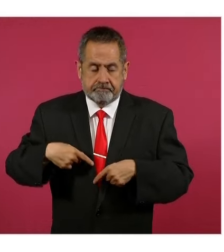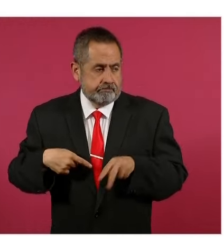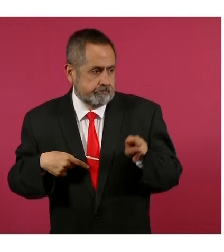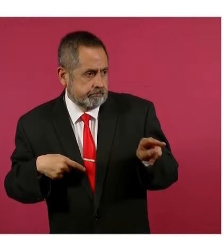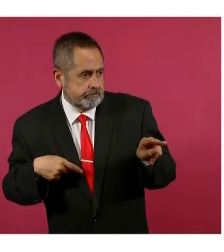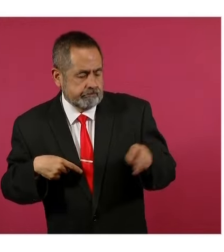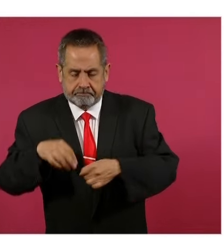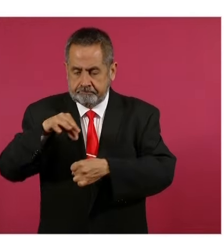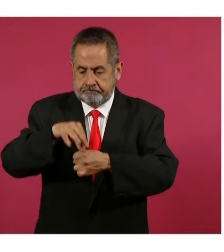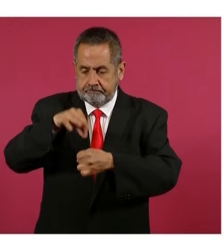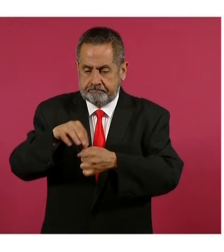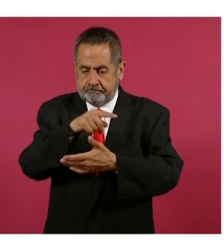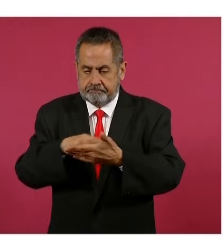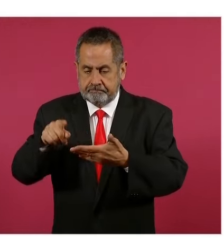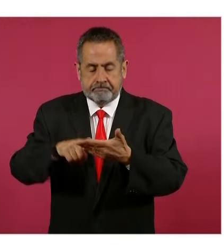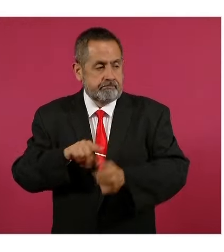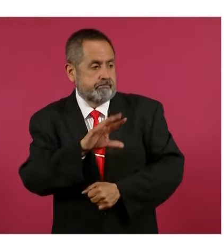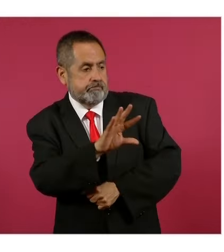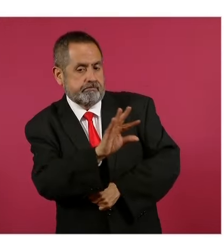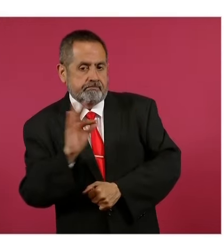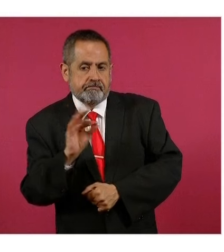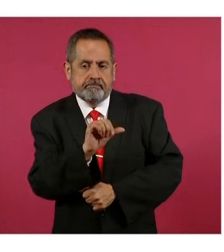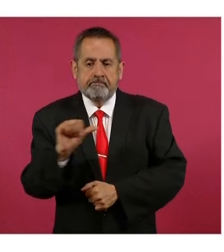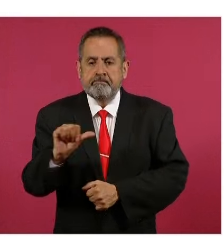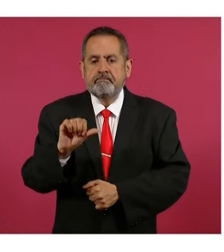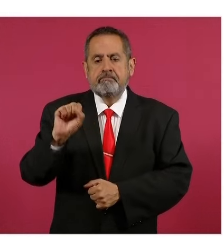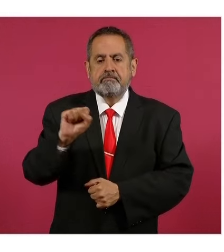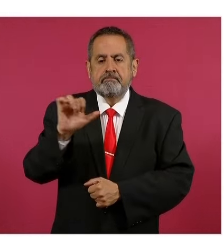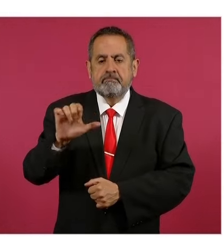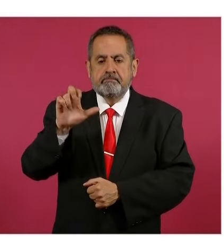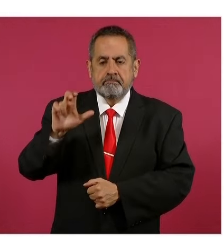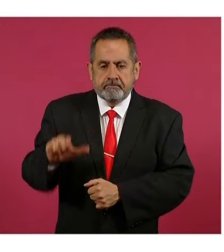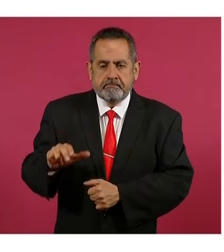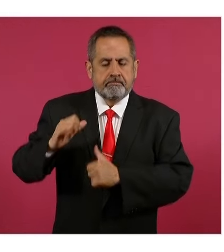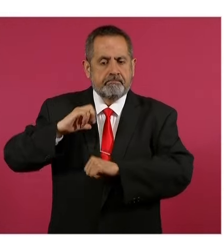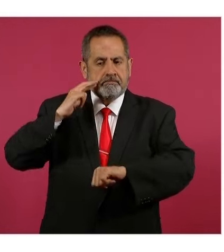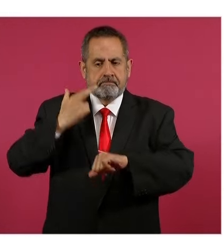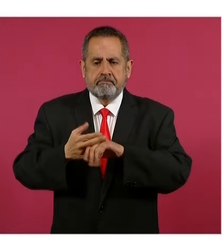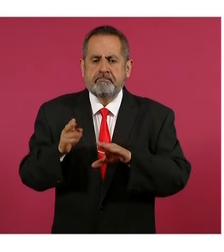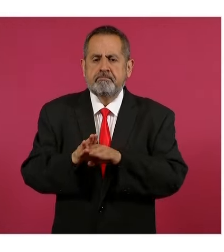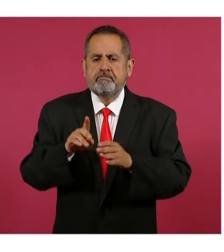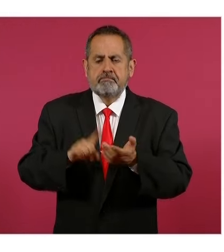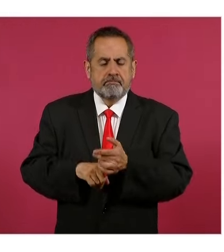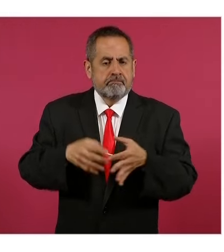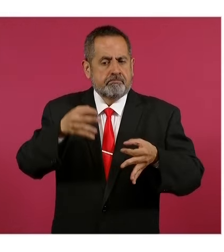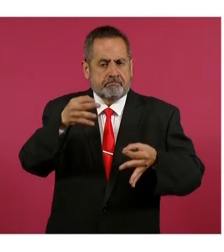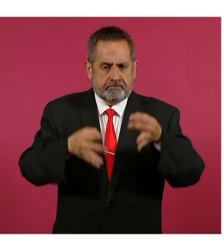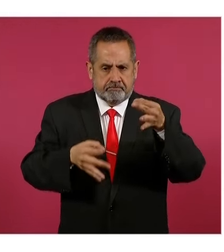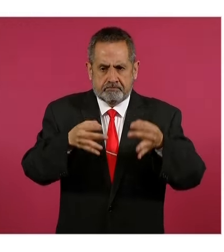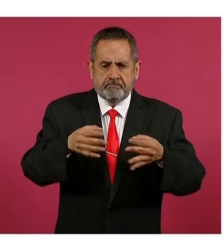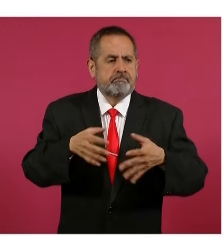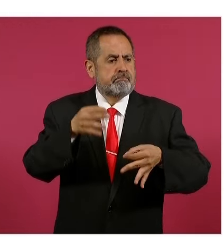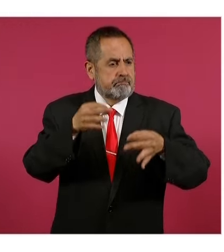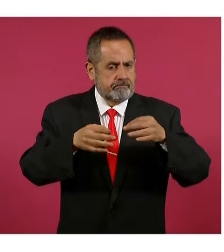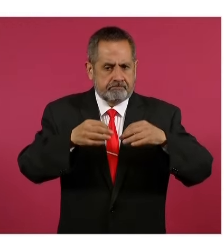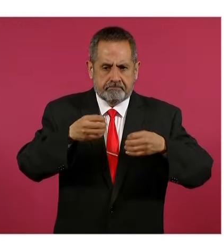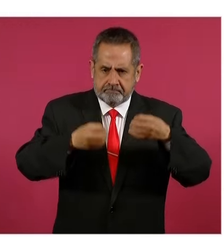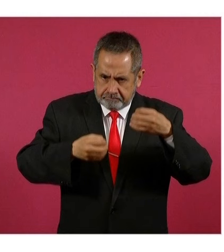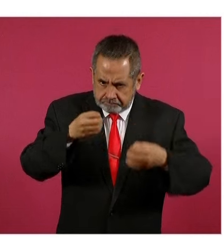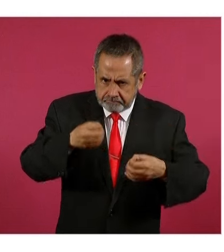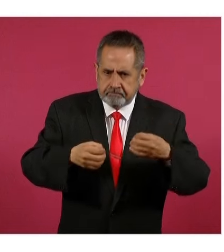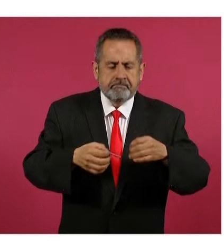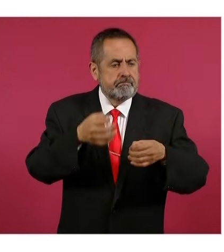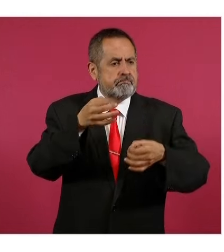ciudadanía para ministras, ministros de la Suprema Corte de Justicia de la Nación, magistrados, jueces